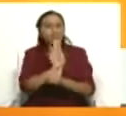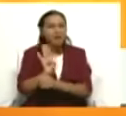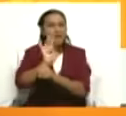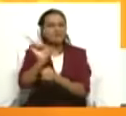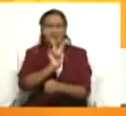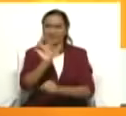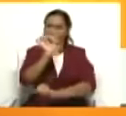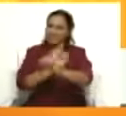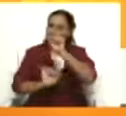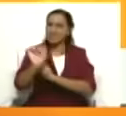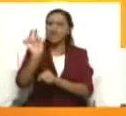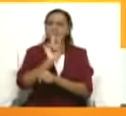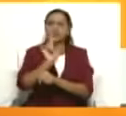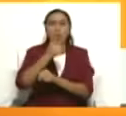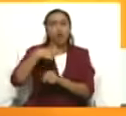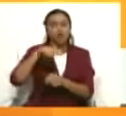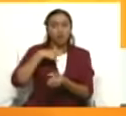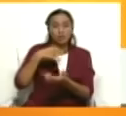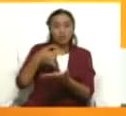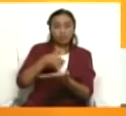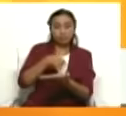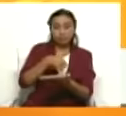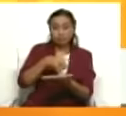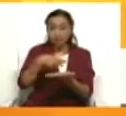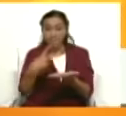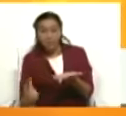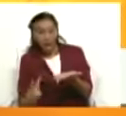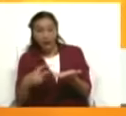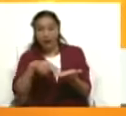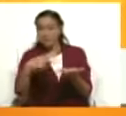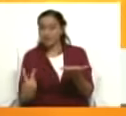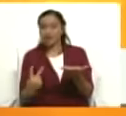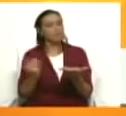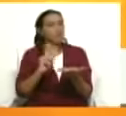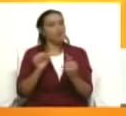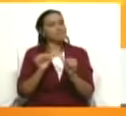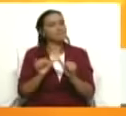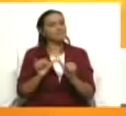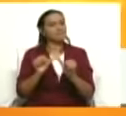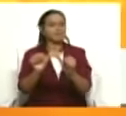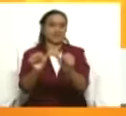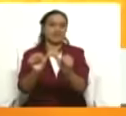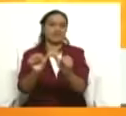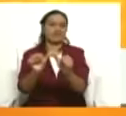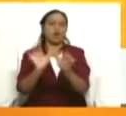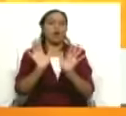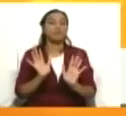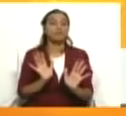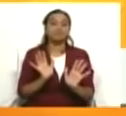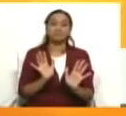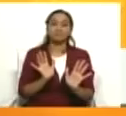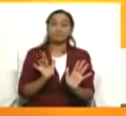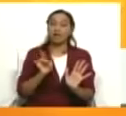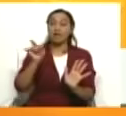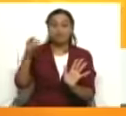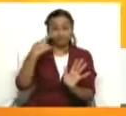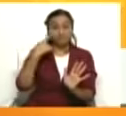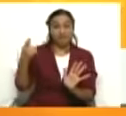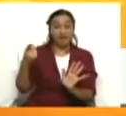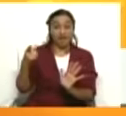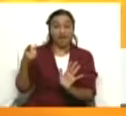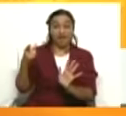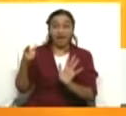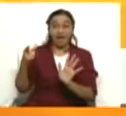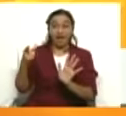nunca vamos a desmayar para que se sepa la verdad de nuestro país. Así que bueno, esta decisión ratifica lo que ya Venezuela